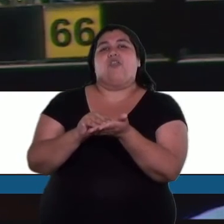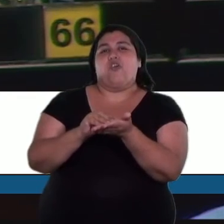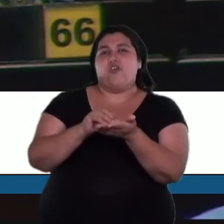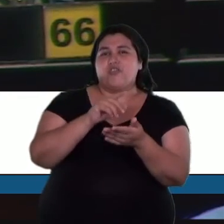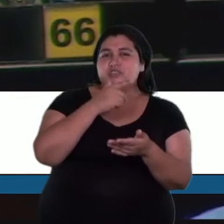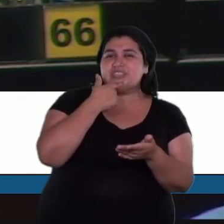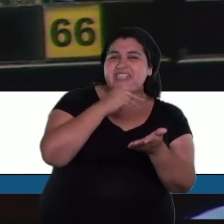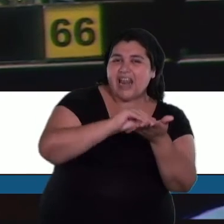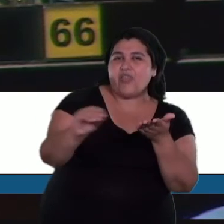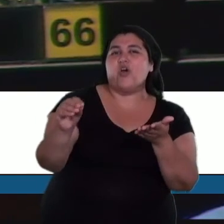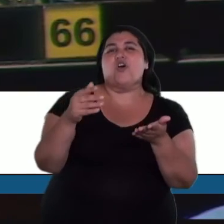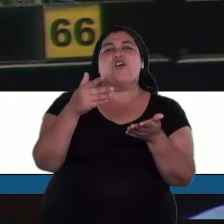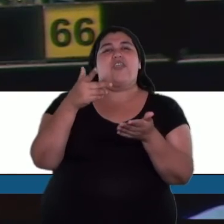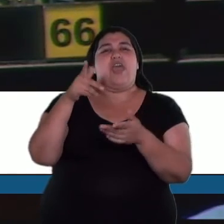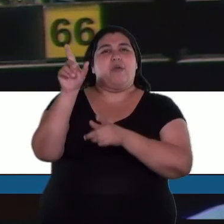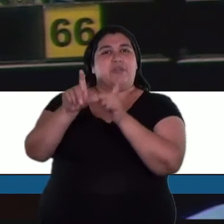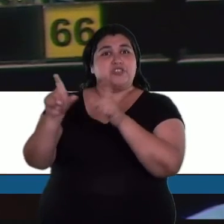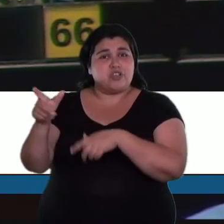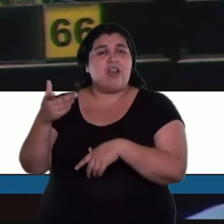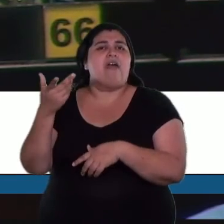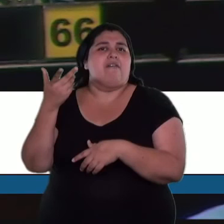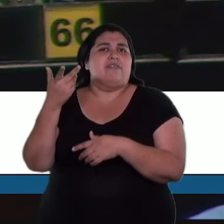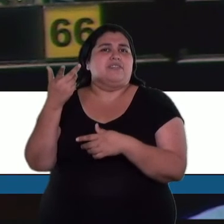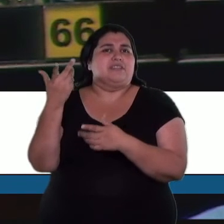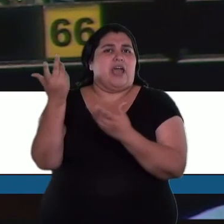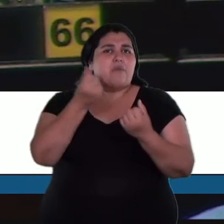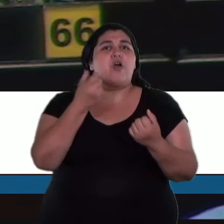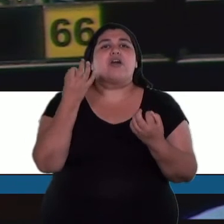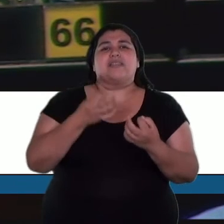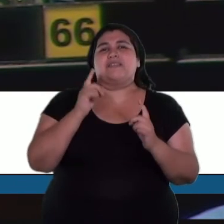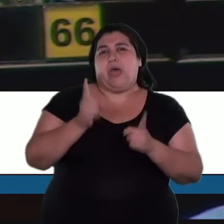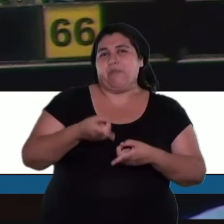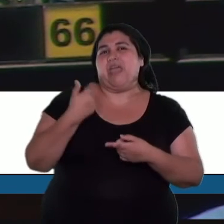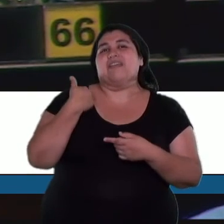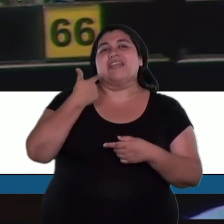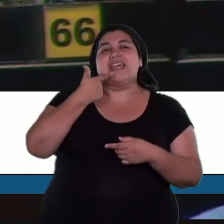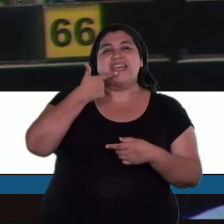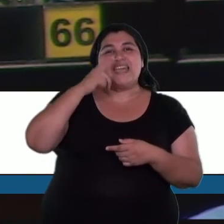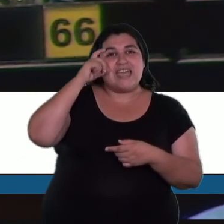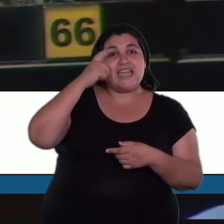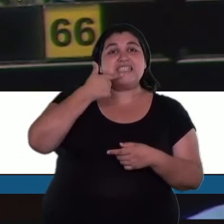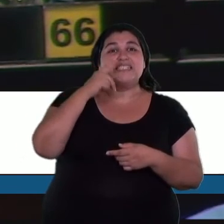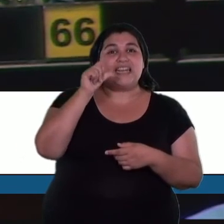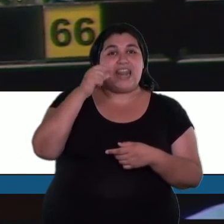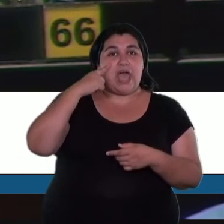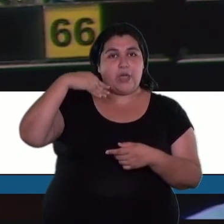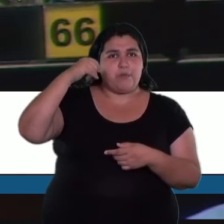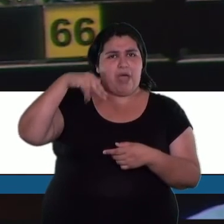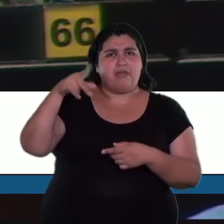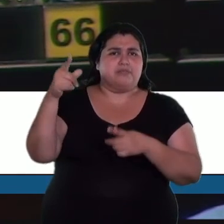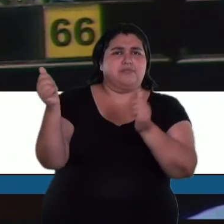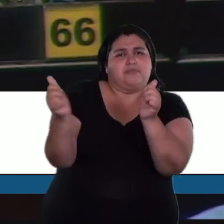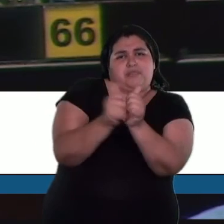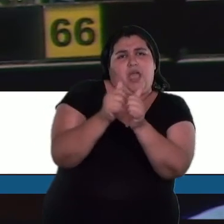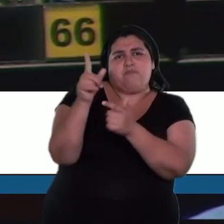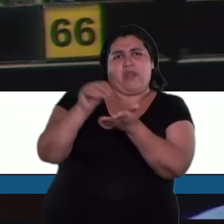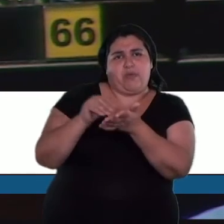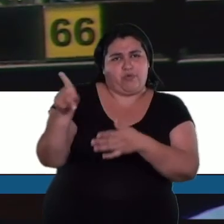senadores, al Ejecutivo. Y una mención especial a Rubén Slyman, que me acompaña a este siempre. Gracias.